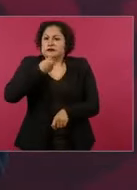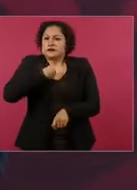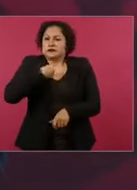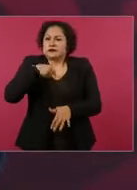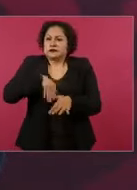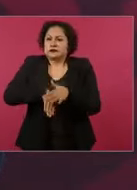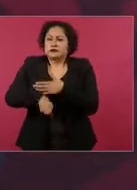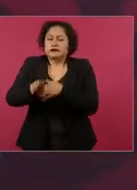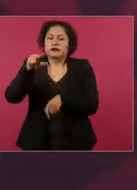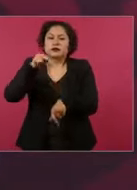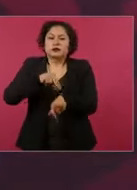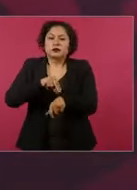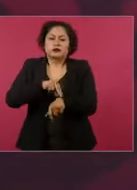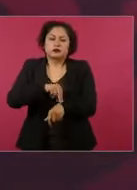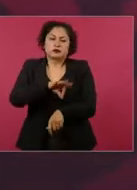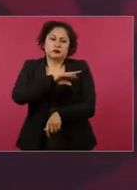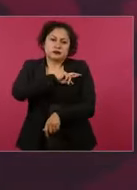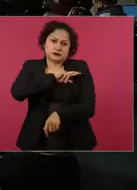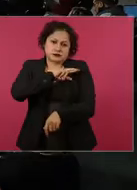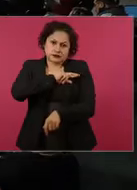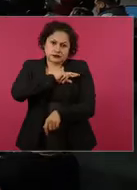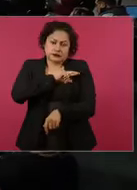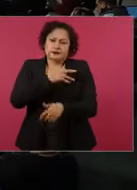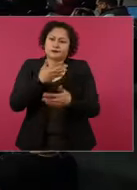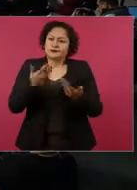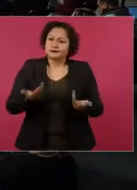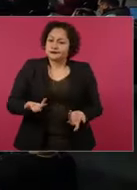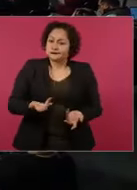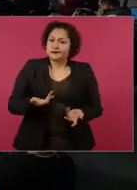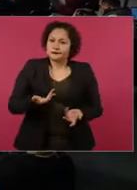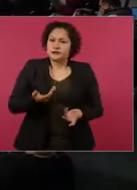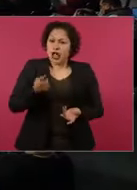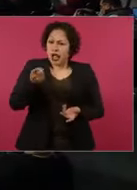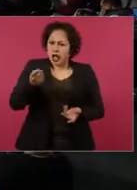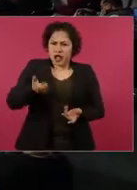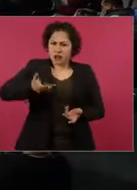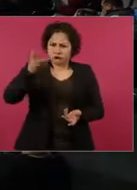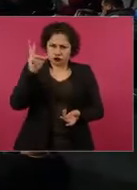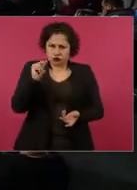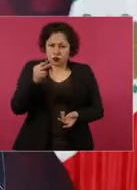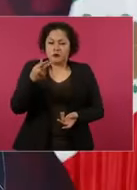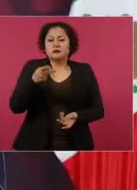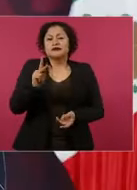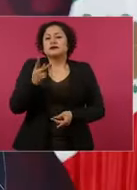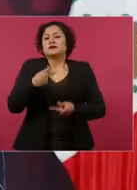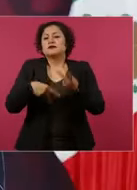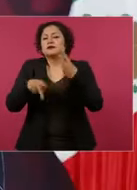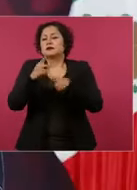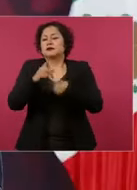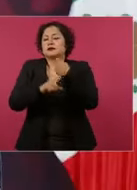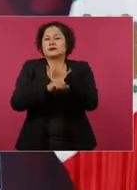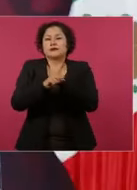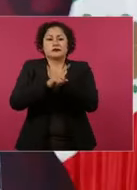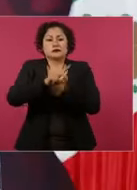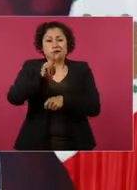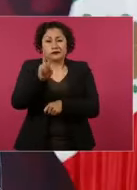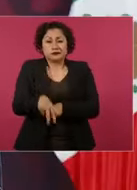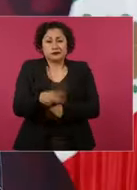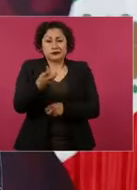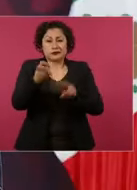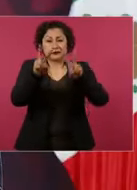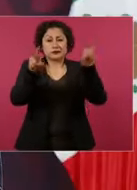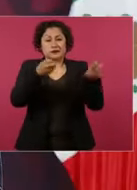de todas maneras le genera muchos problemas, sufre mucho la gente